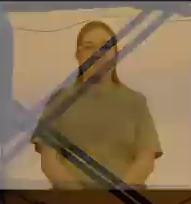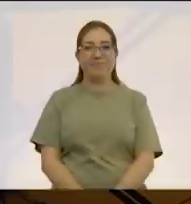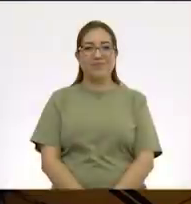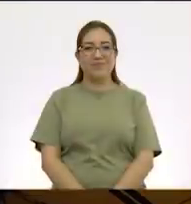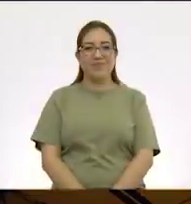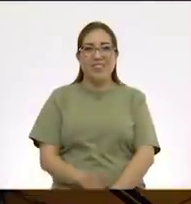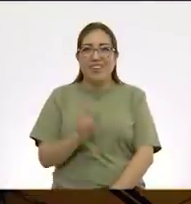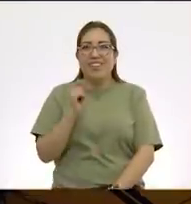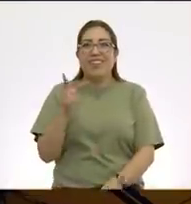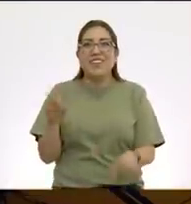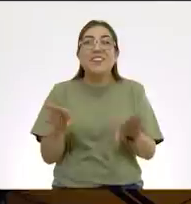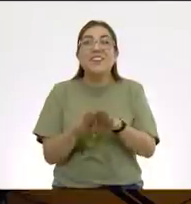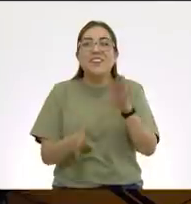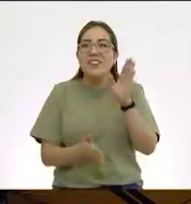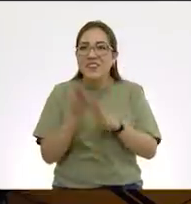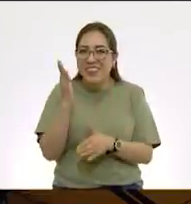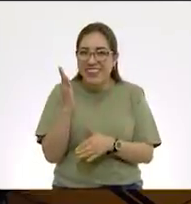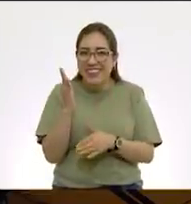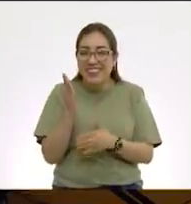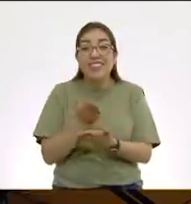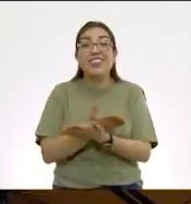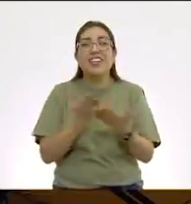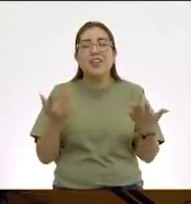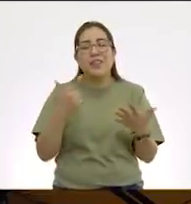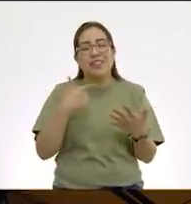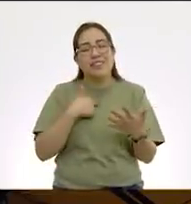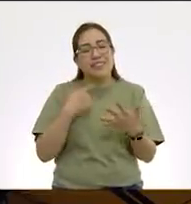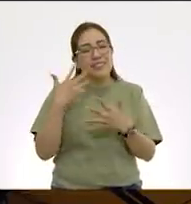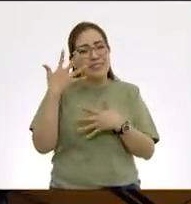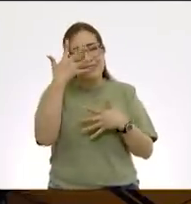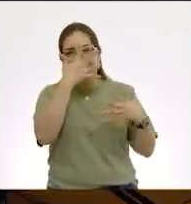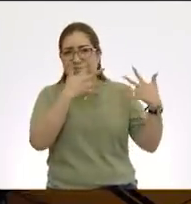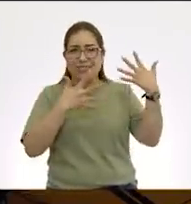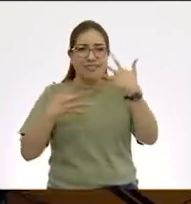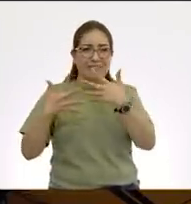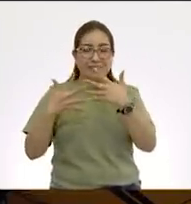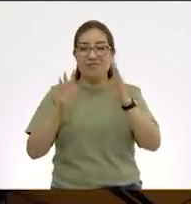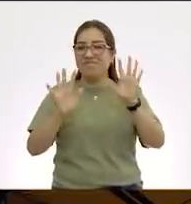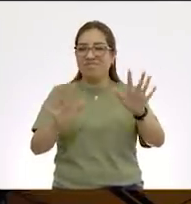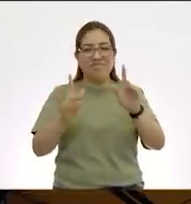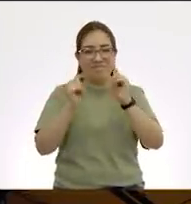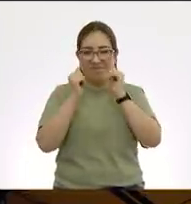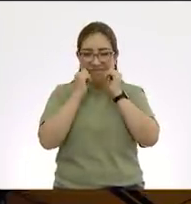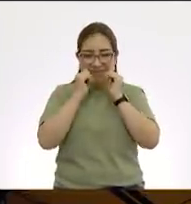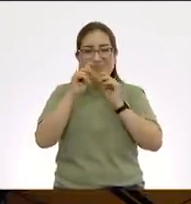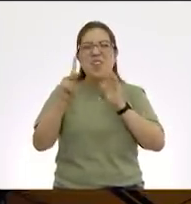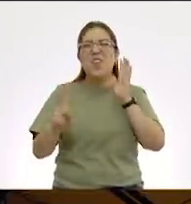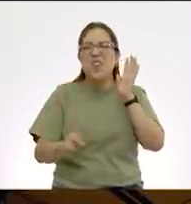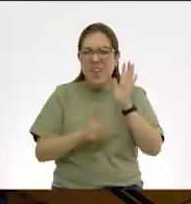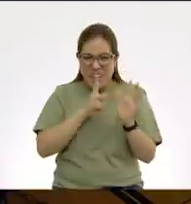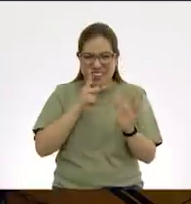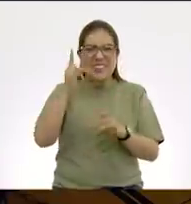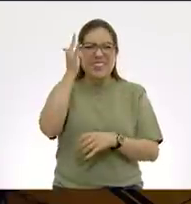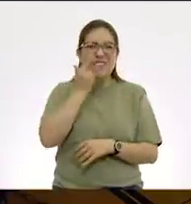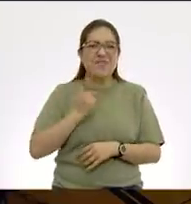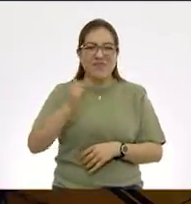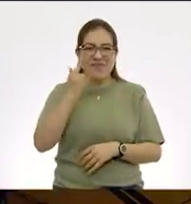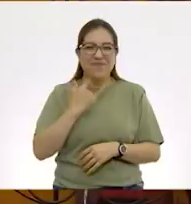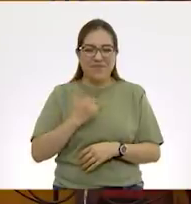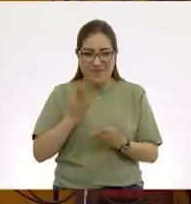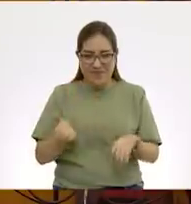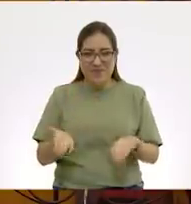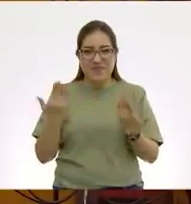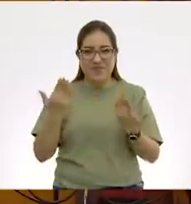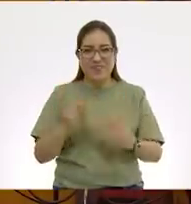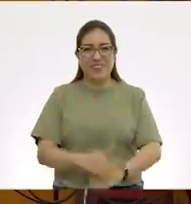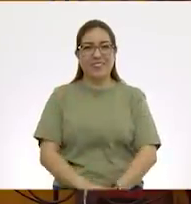¿Qué tal les fue? Ahora yo me confundí. Bueno, pero no importa. Vamos a intentarlo una vez más. Vamos,